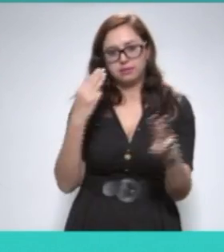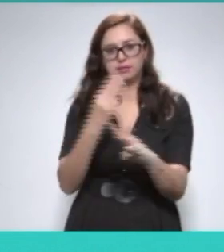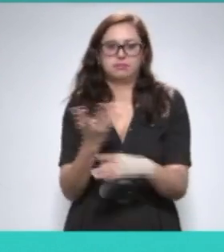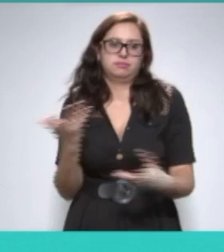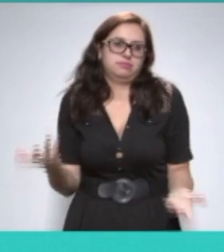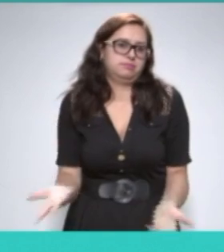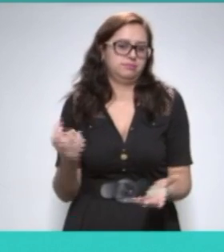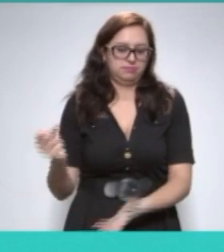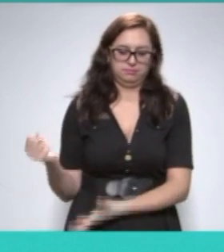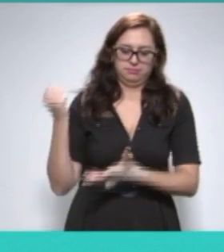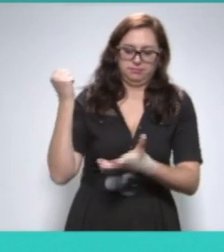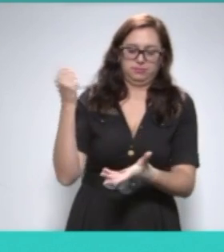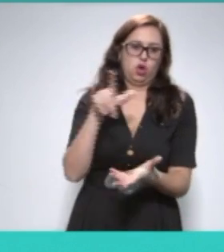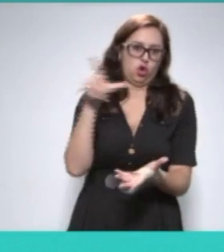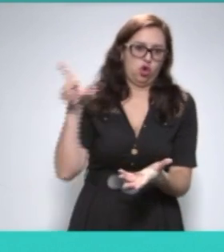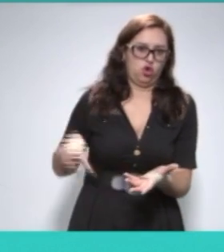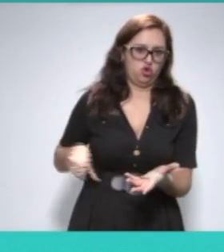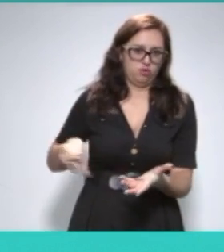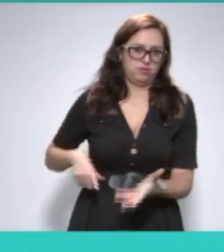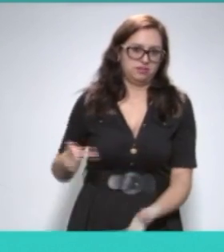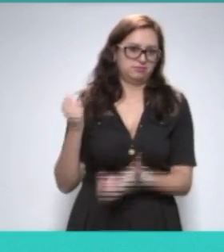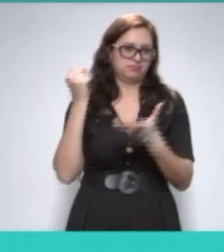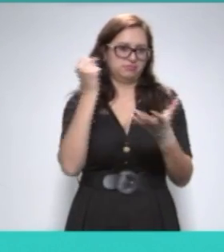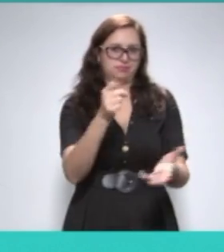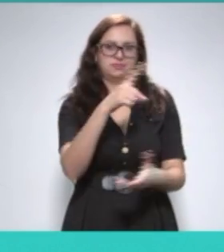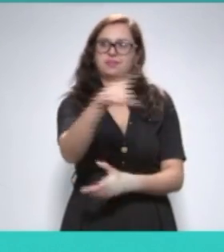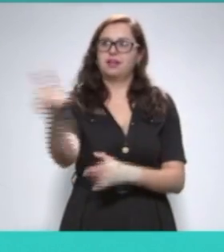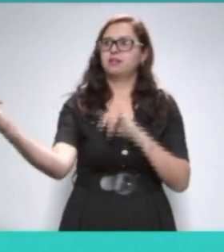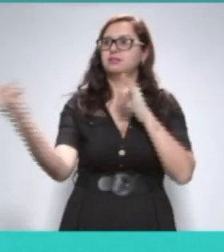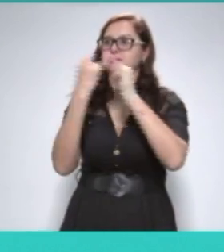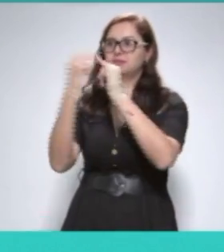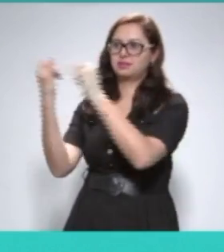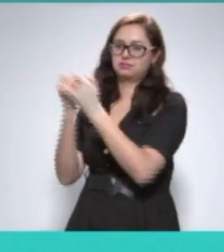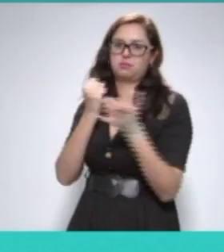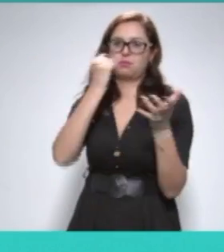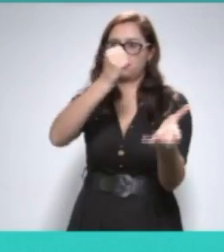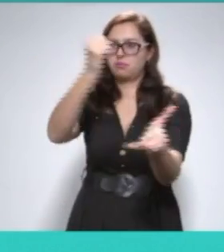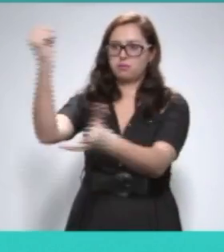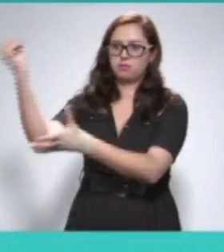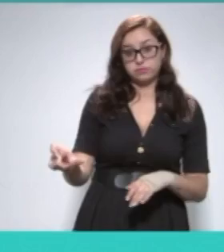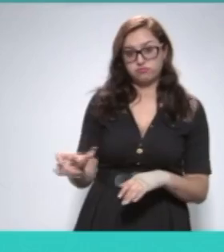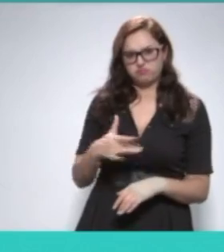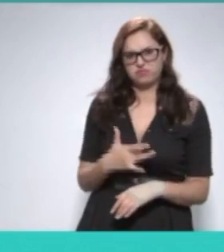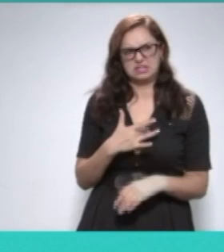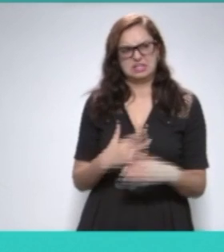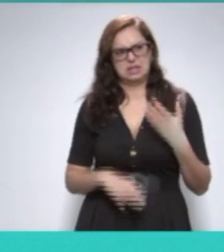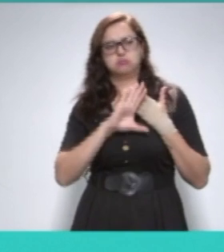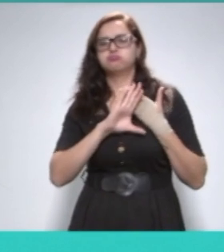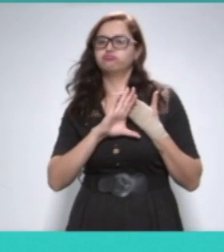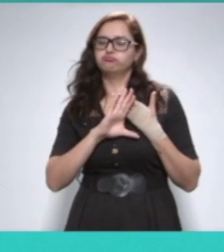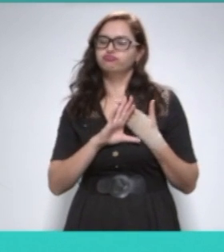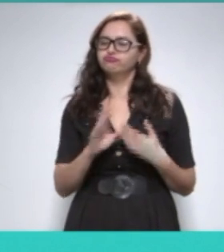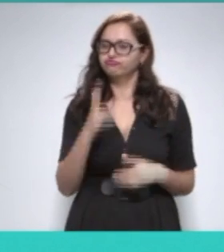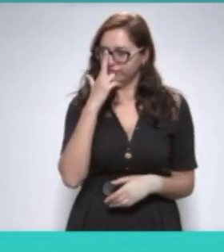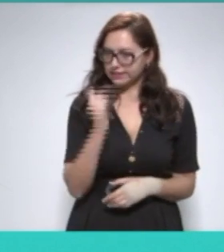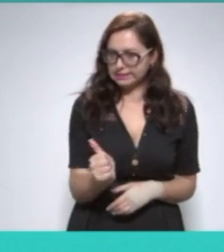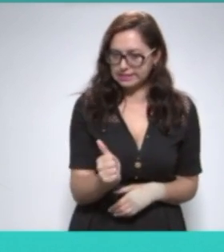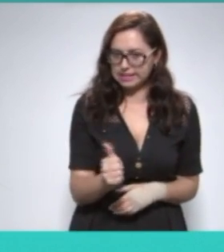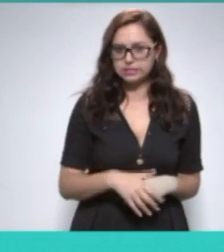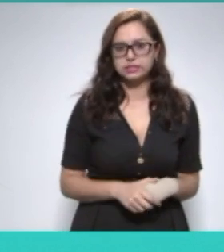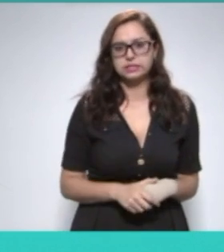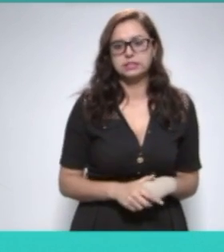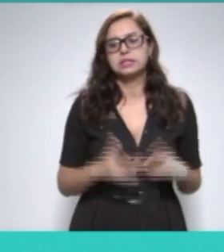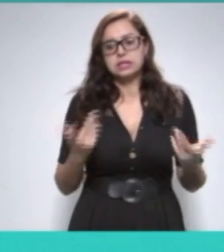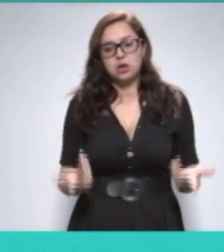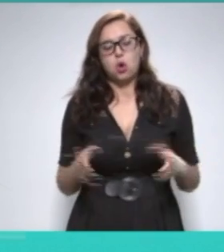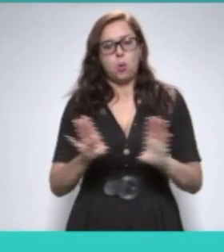públicos de las dependencias con las que se han firmado estos convenios macro. El sentido, comisionadas y comisionados, que les propongo